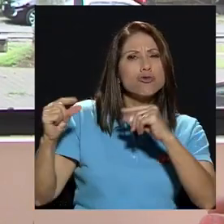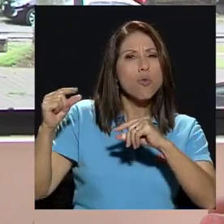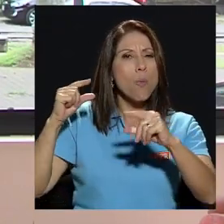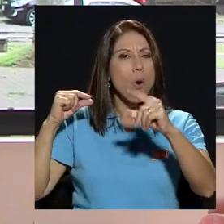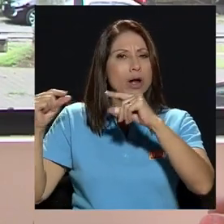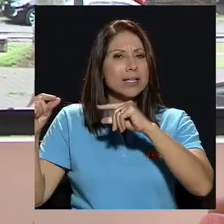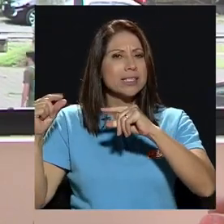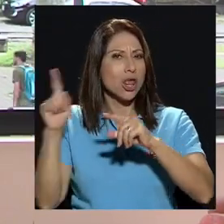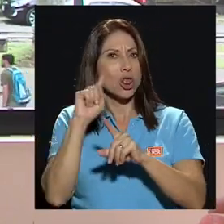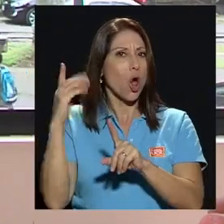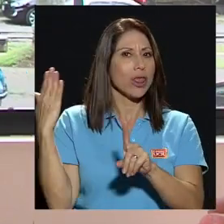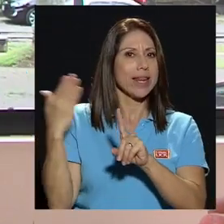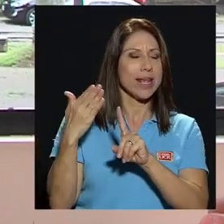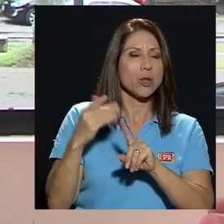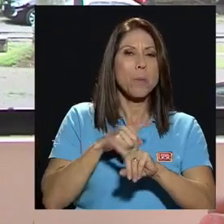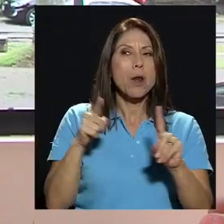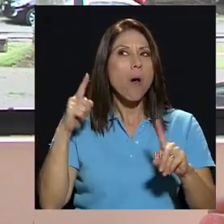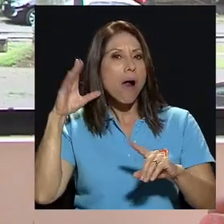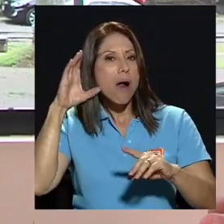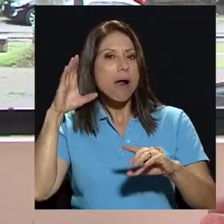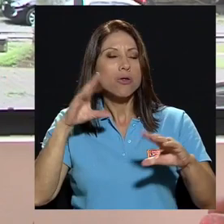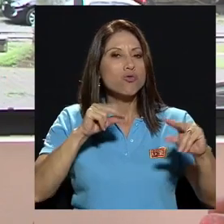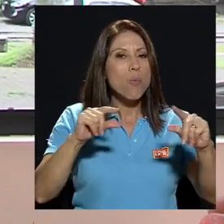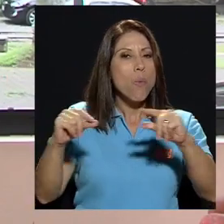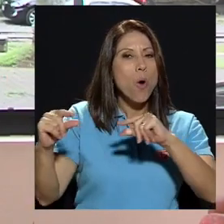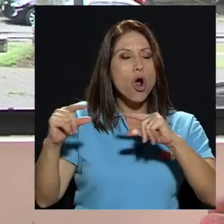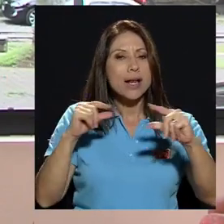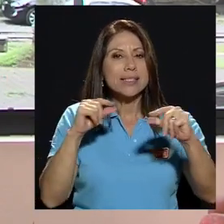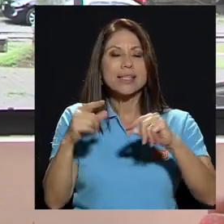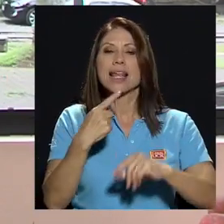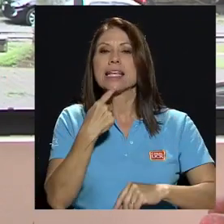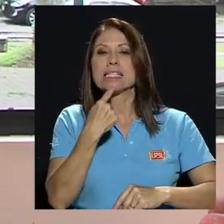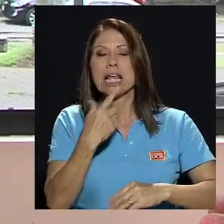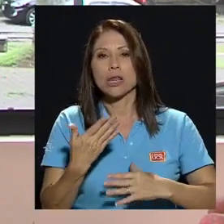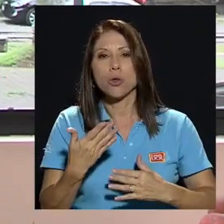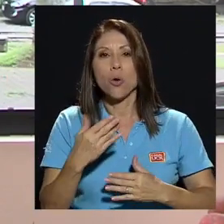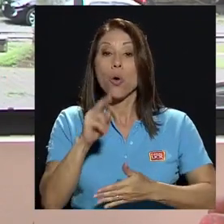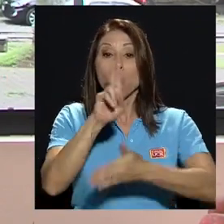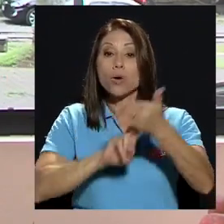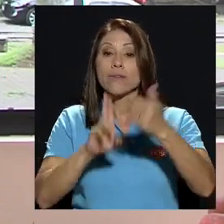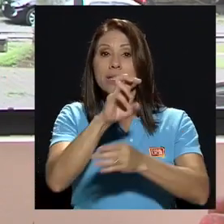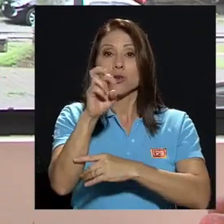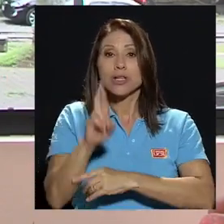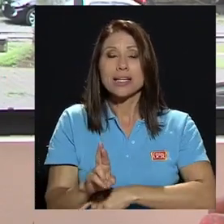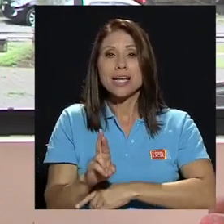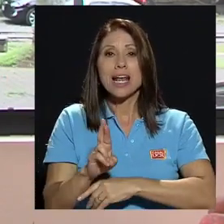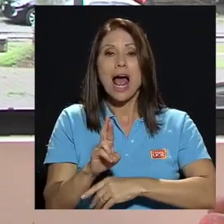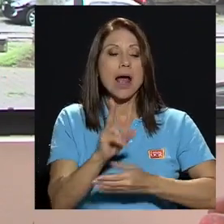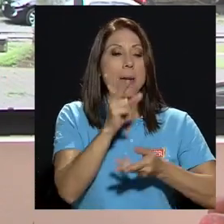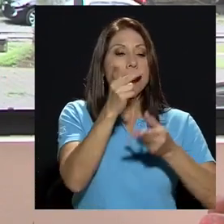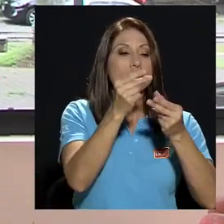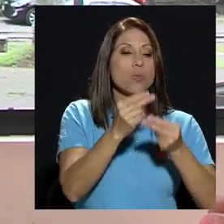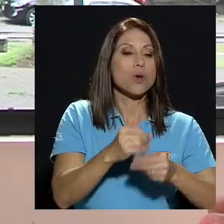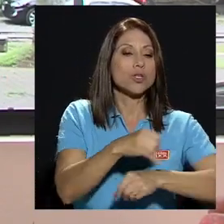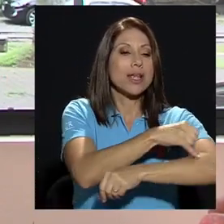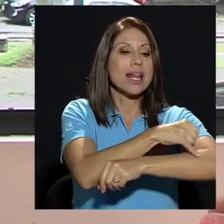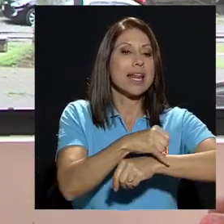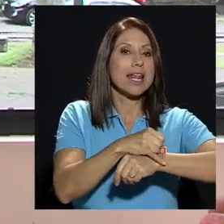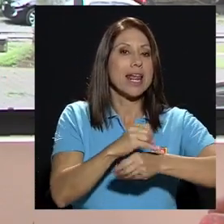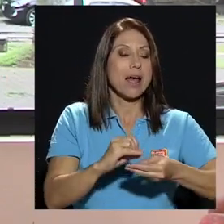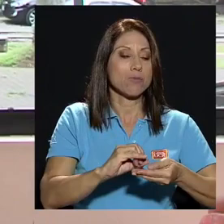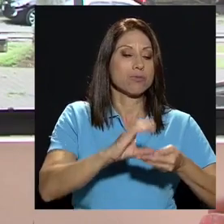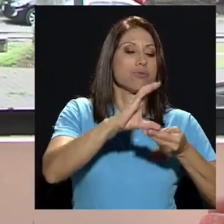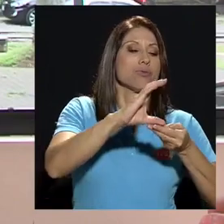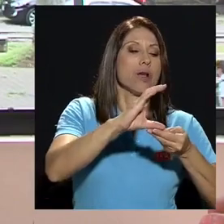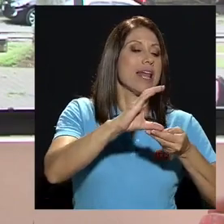tal vez tan directos, diciendo a la Universidad de Costa Rica en el presupuesto de ingeniería, quítelo en plata y póngalo en el